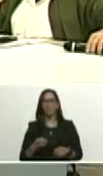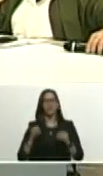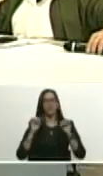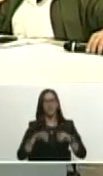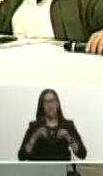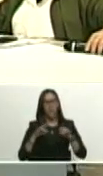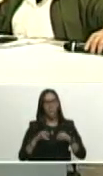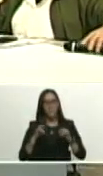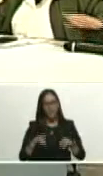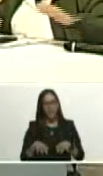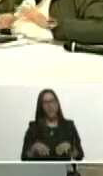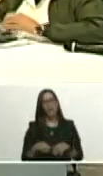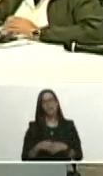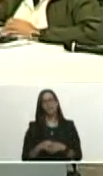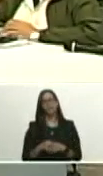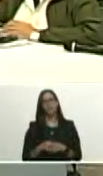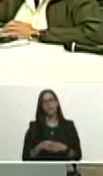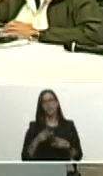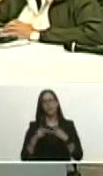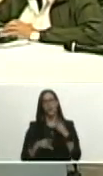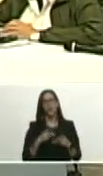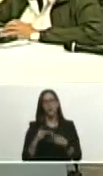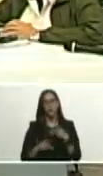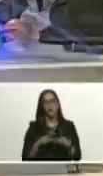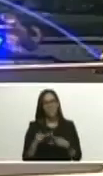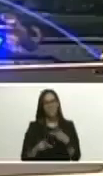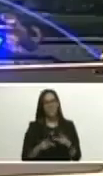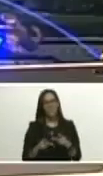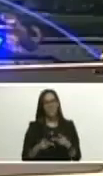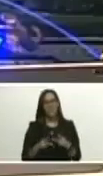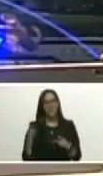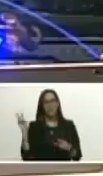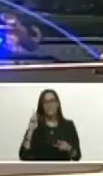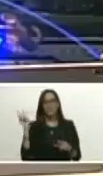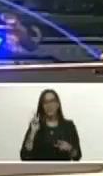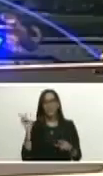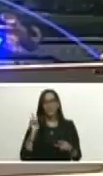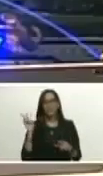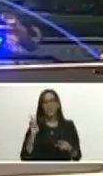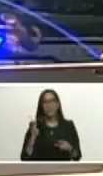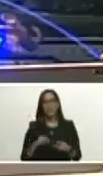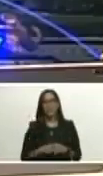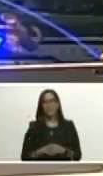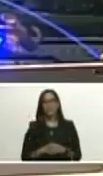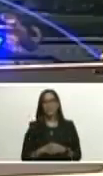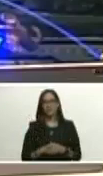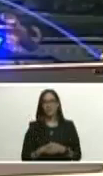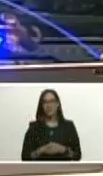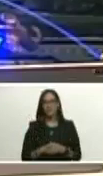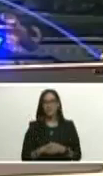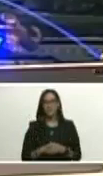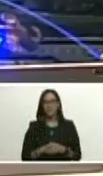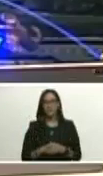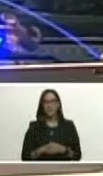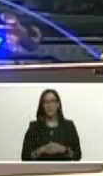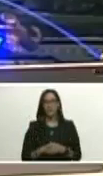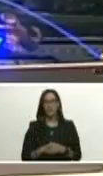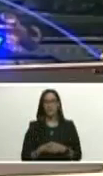cosechar producir en venezuela es un dato contundente